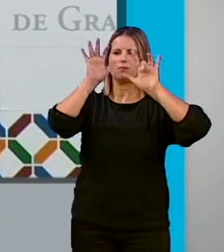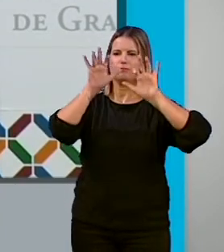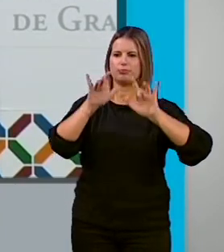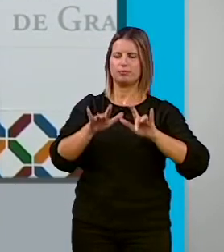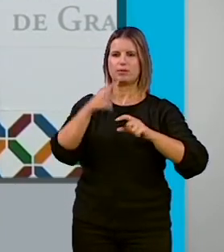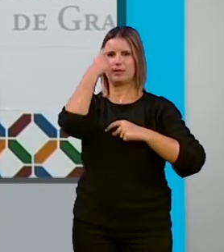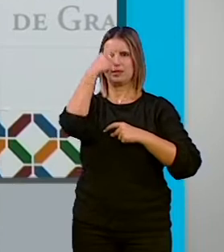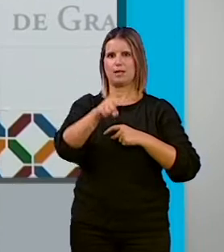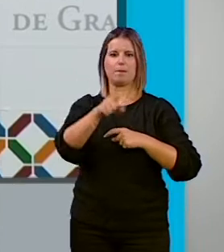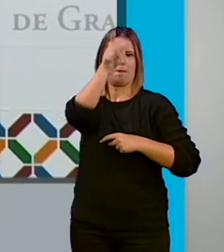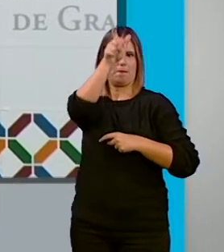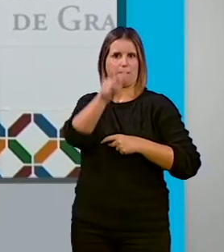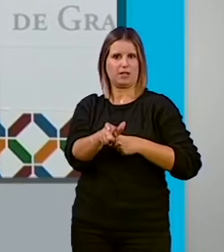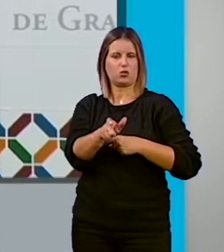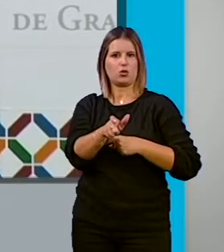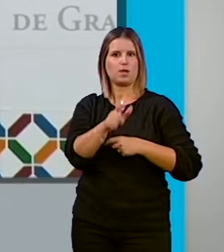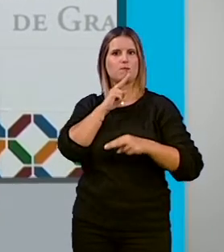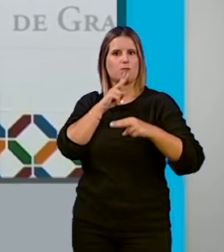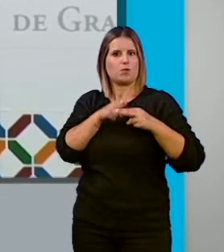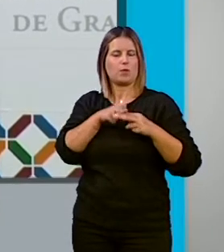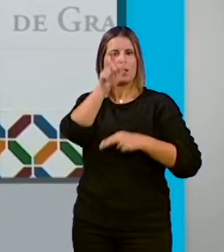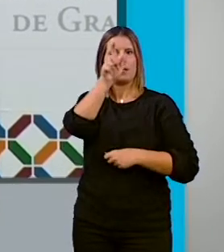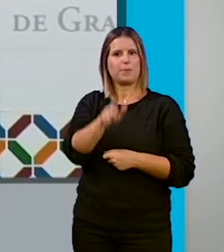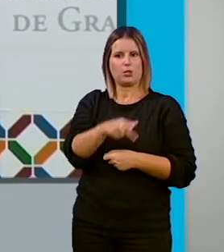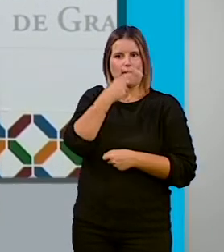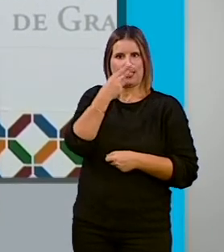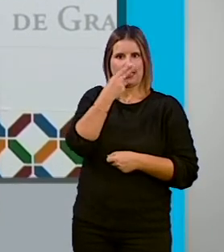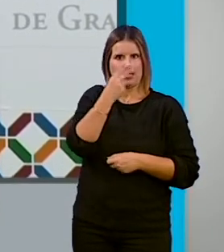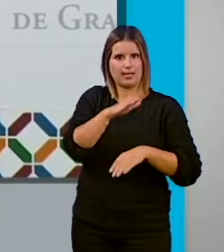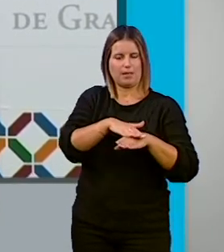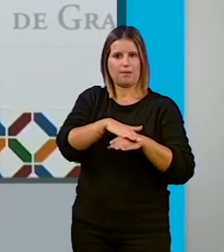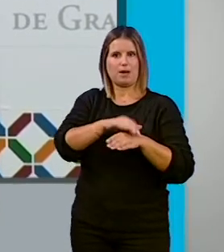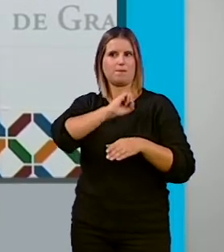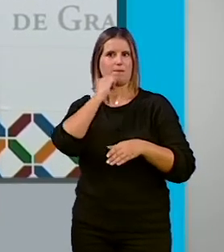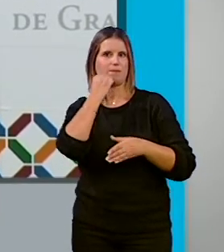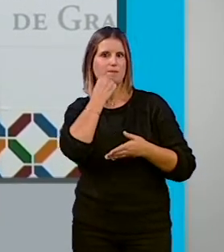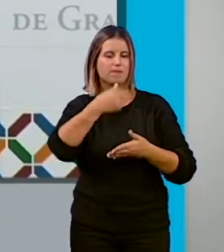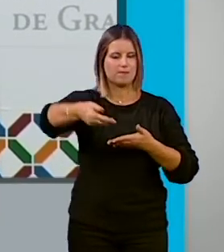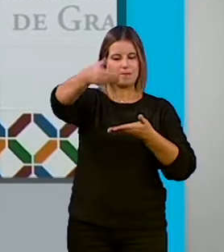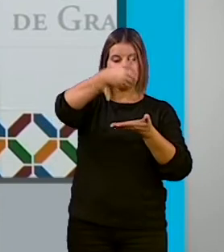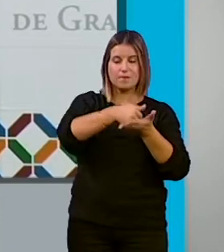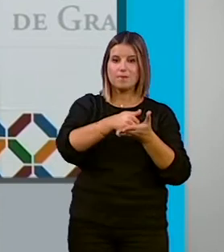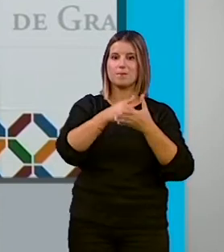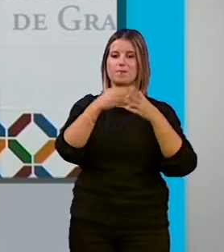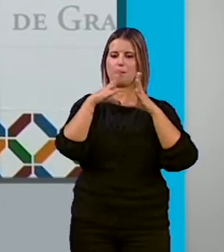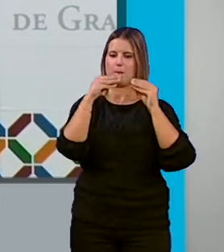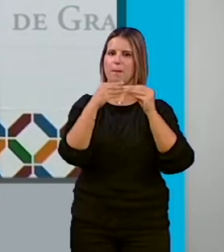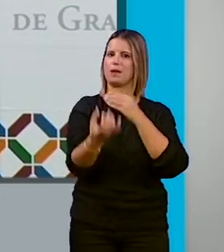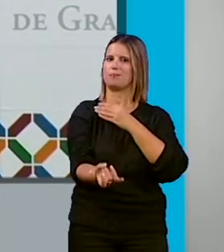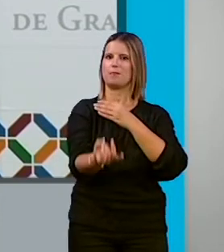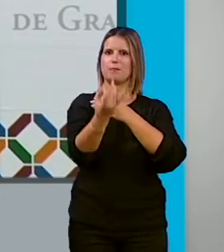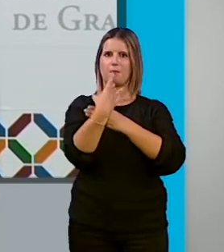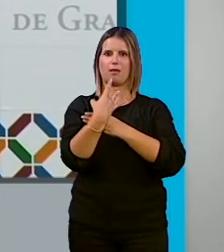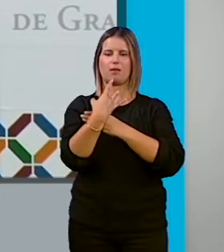él como interesado legítimo a combatir ese acto para que ese escrito ya tenga entrada en